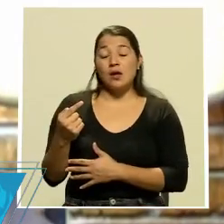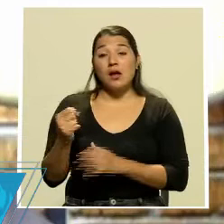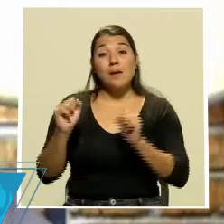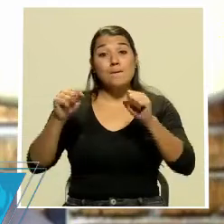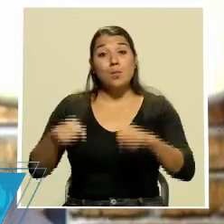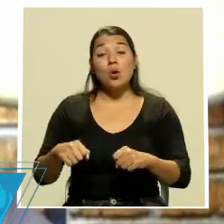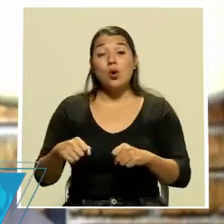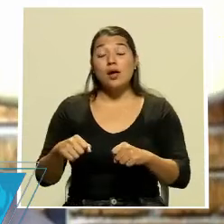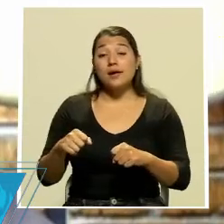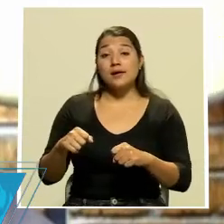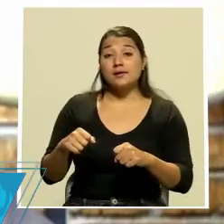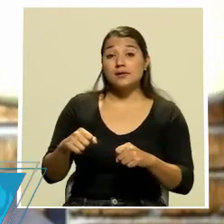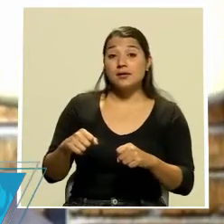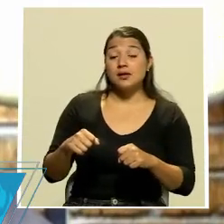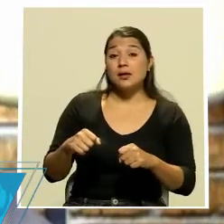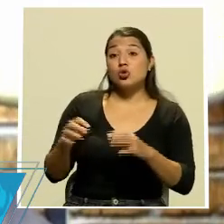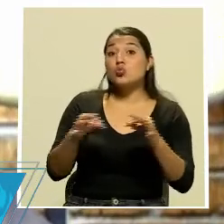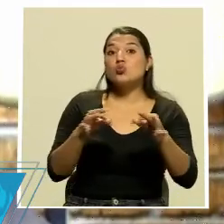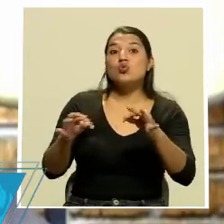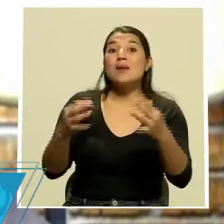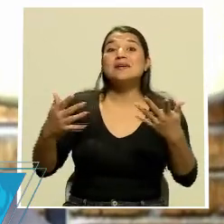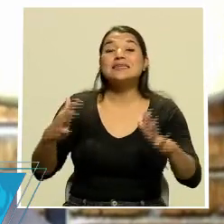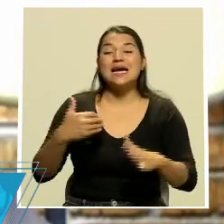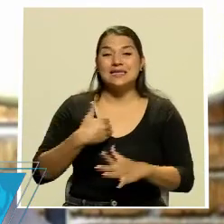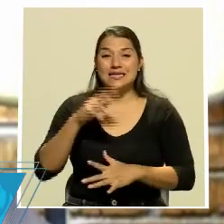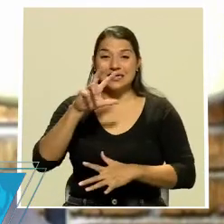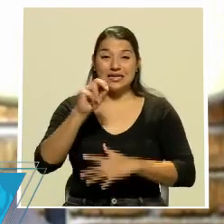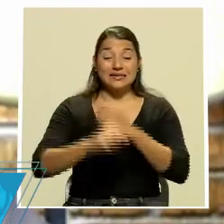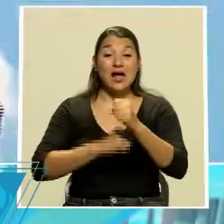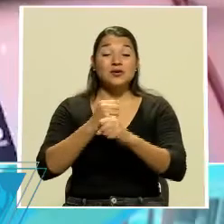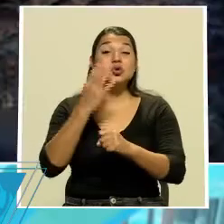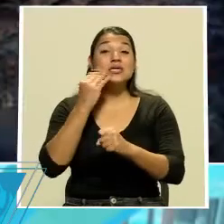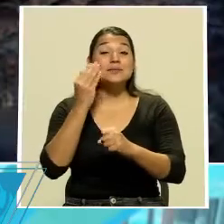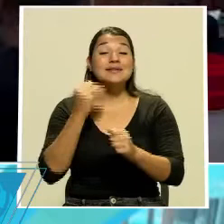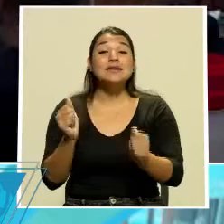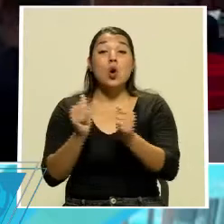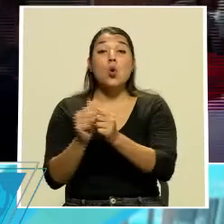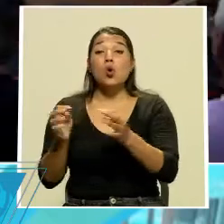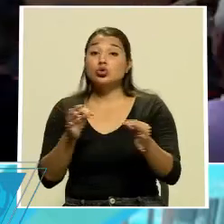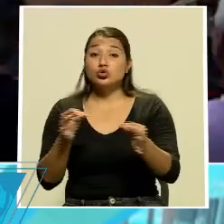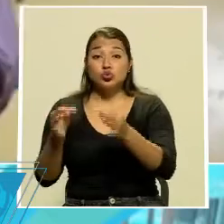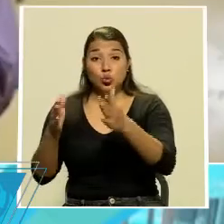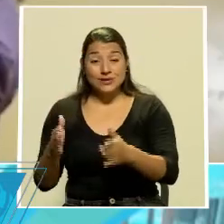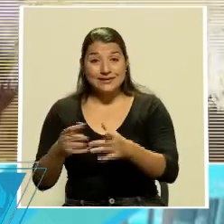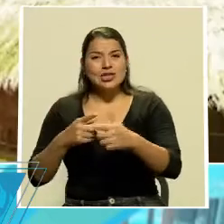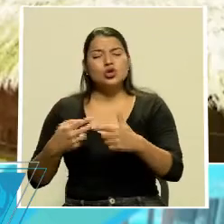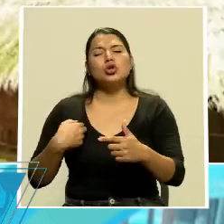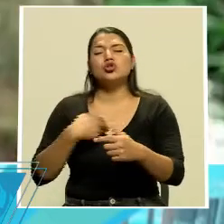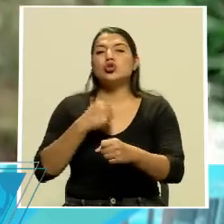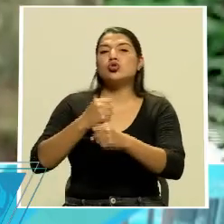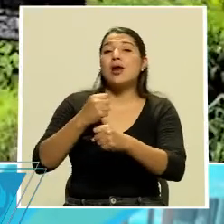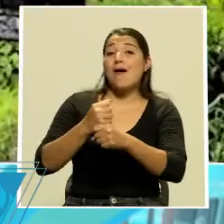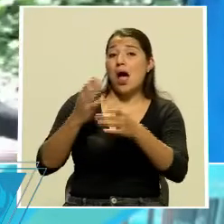Turrialba con más de 30 años de experiencia en el sector turismo nos ha permitido tener un recurso humano capacitado a